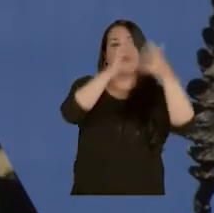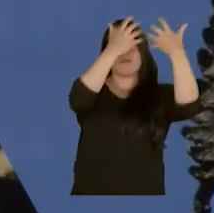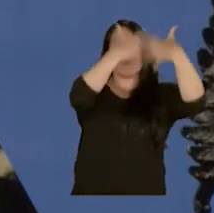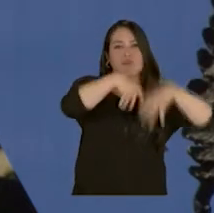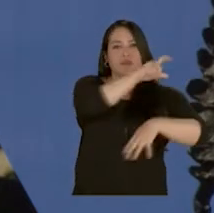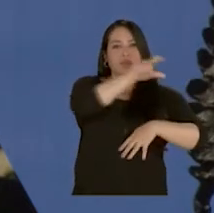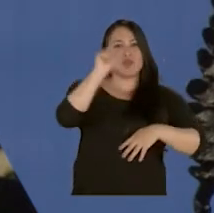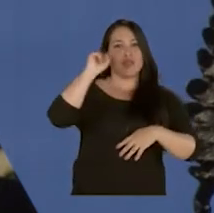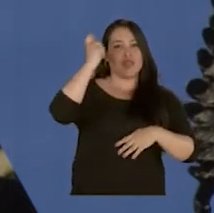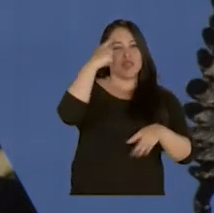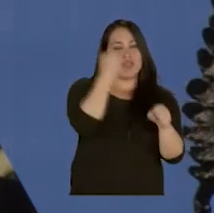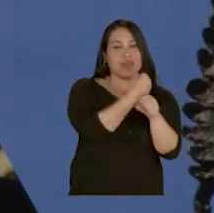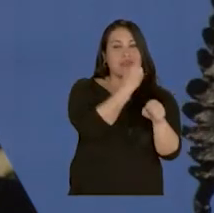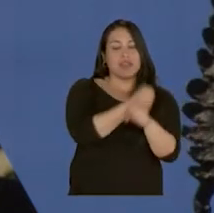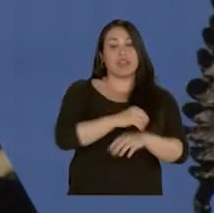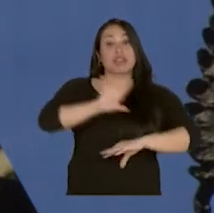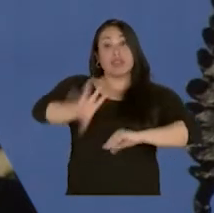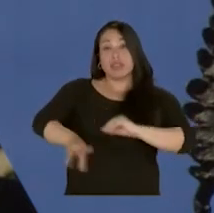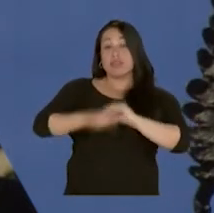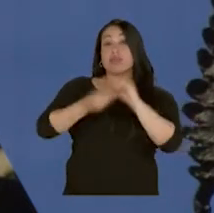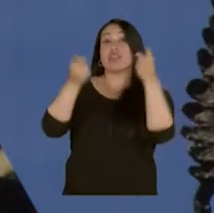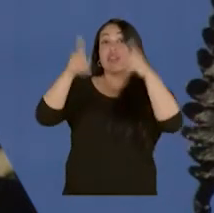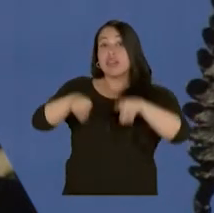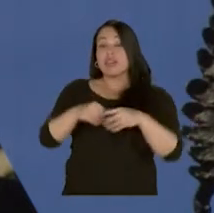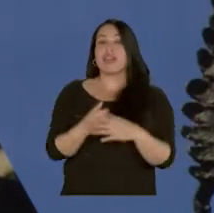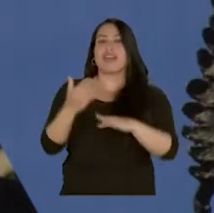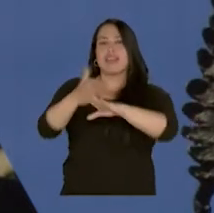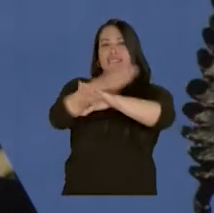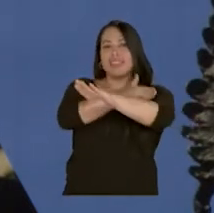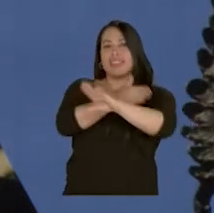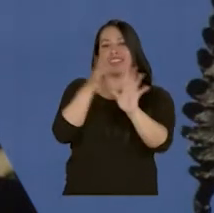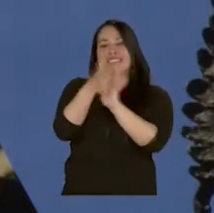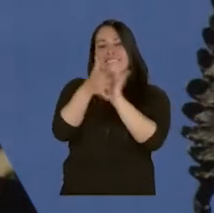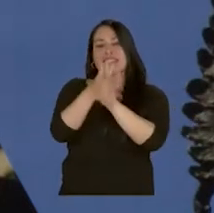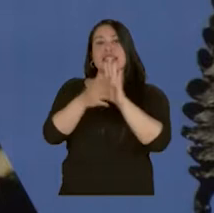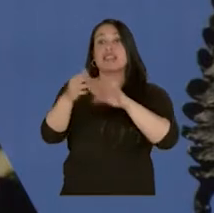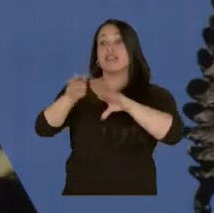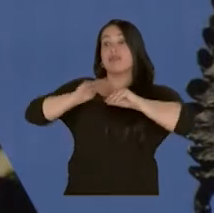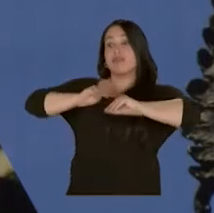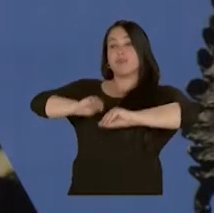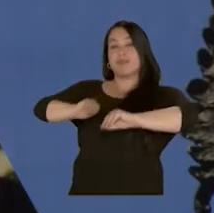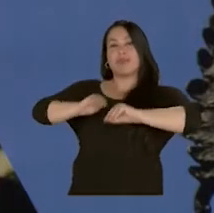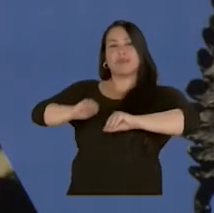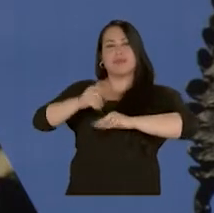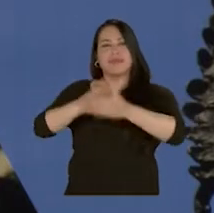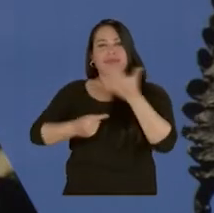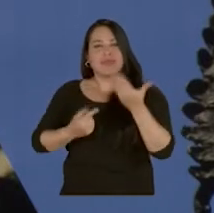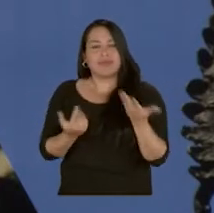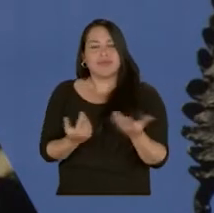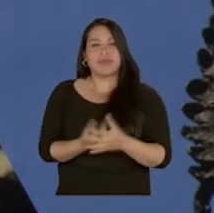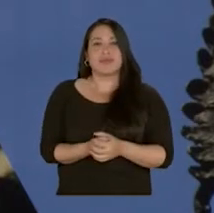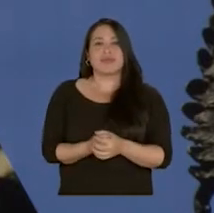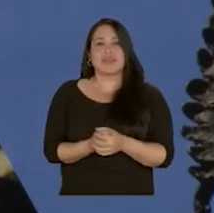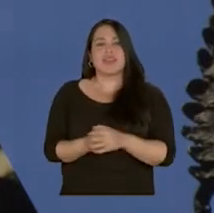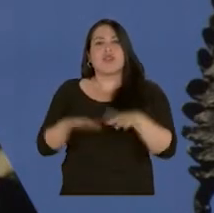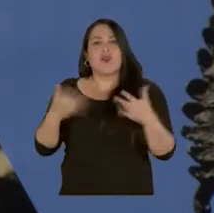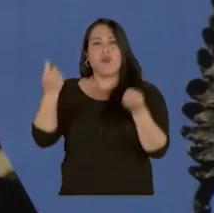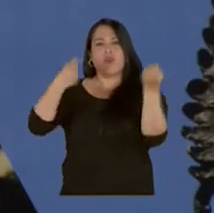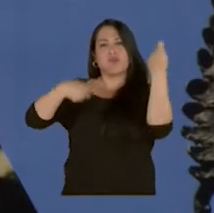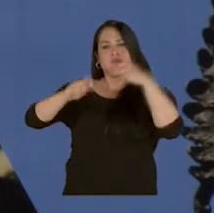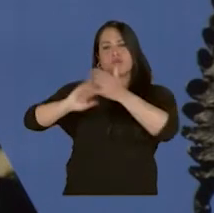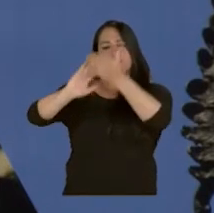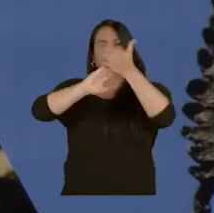Además, también se ha hecho la capacitación en negociación,